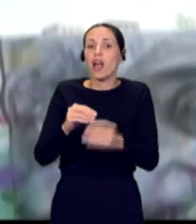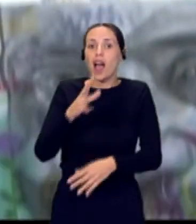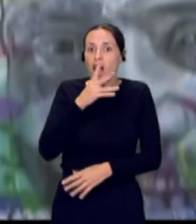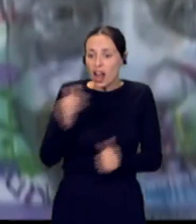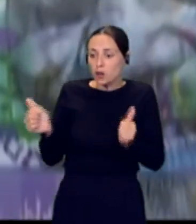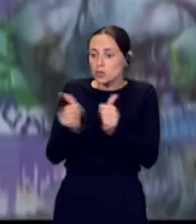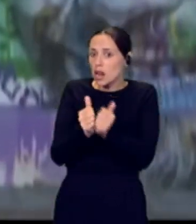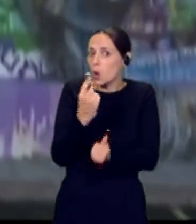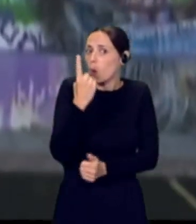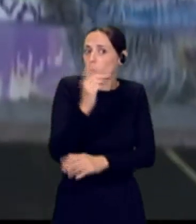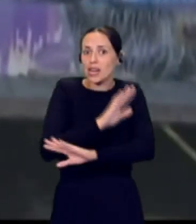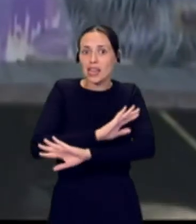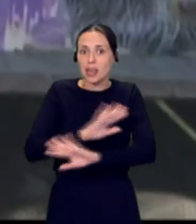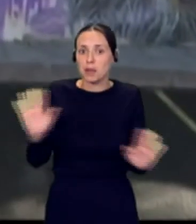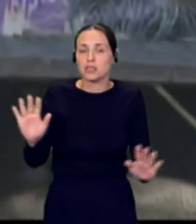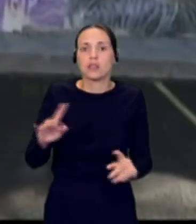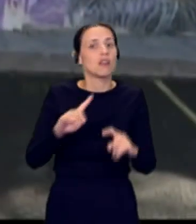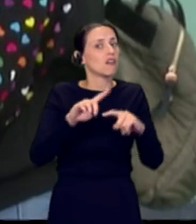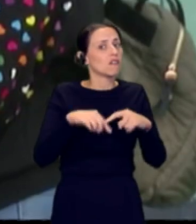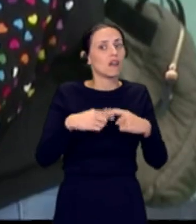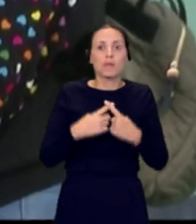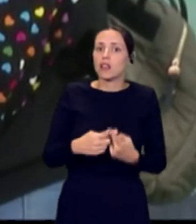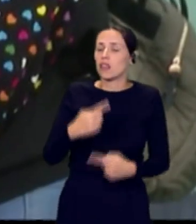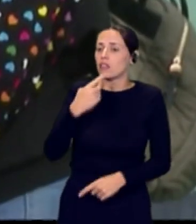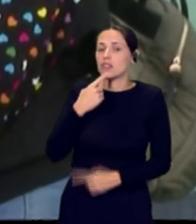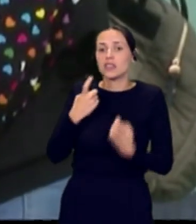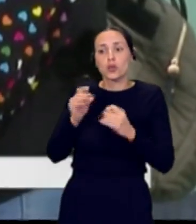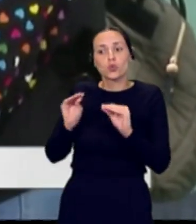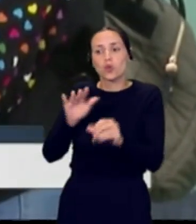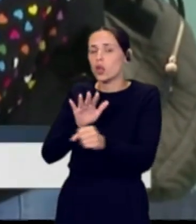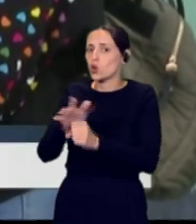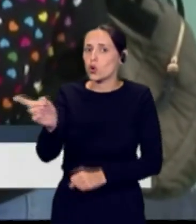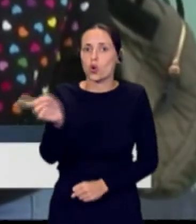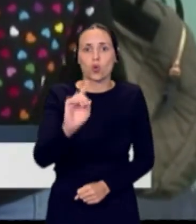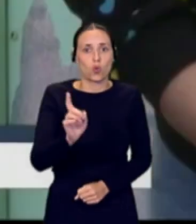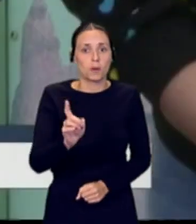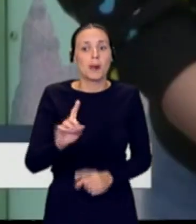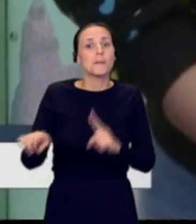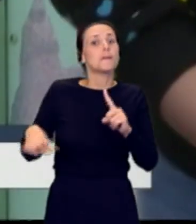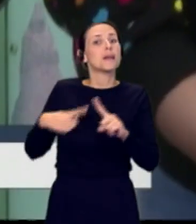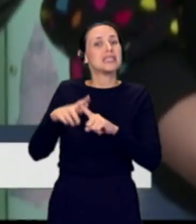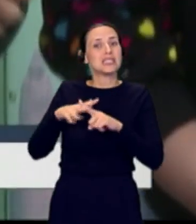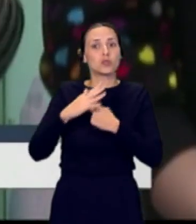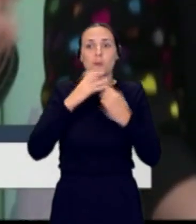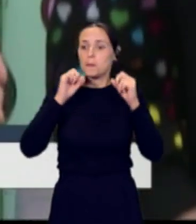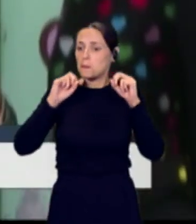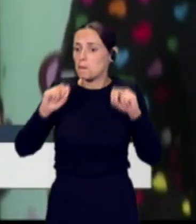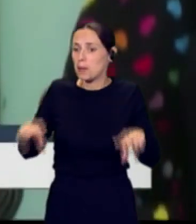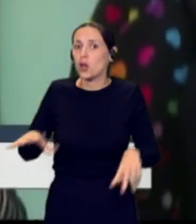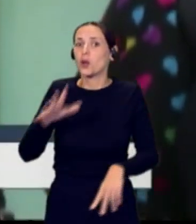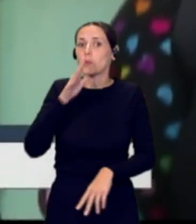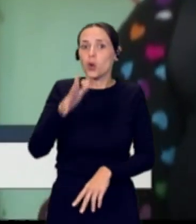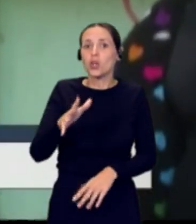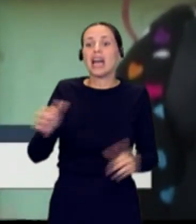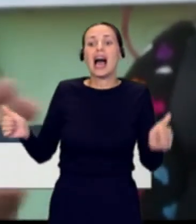auxiliar que, aseguran sus familias, no cubre las necesidades. La situación se ha complicado porque el auxiliar en este